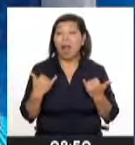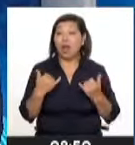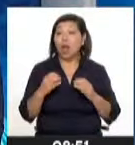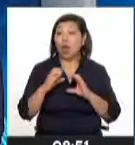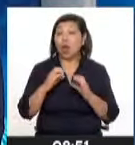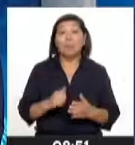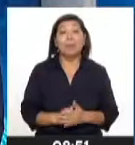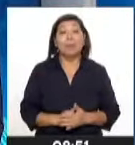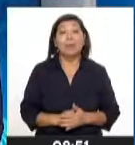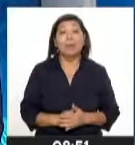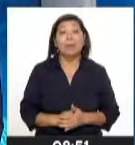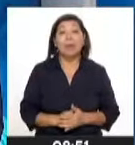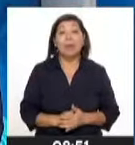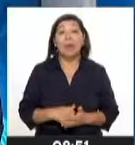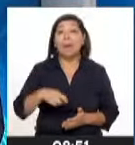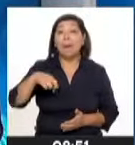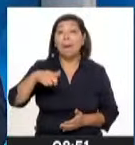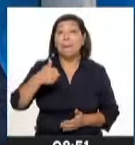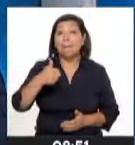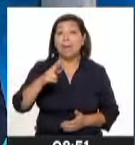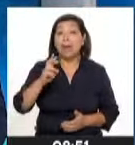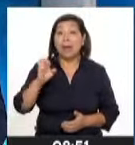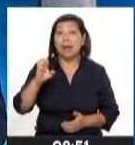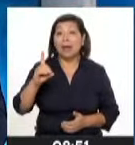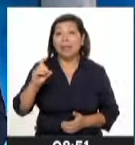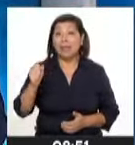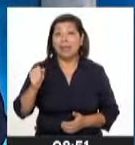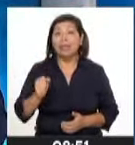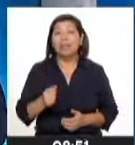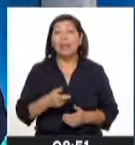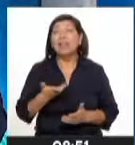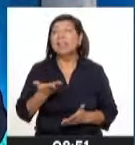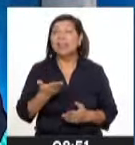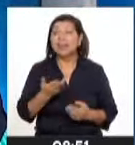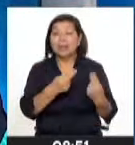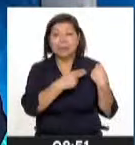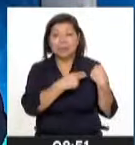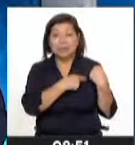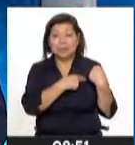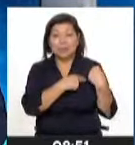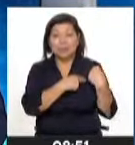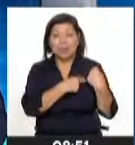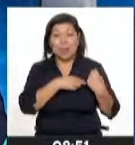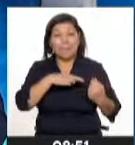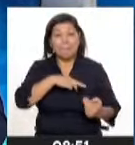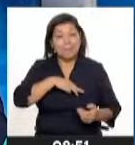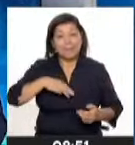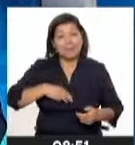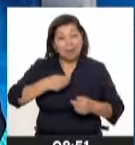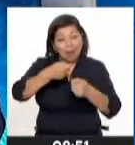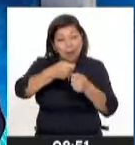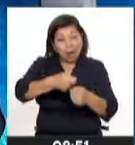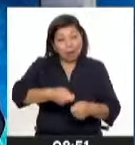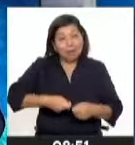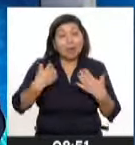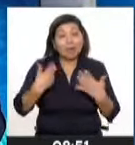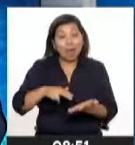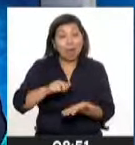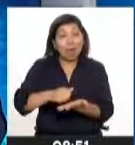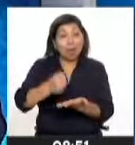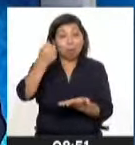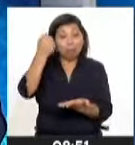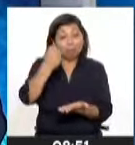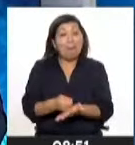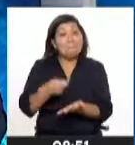Vamos a conversar con la señora Nelly Párez, es ministra de Desarrollo Agrario y Riego. Se ha aprobado ya un